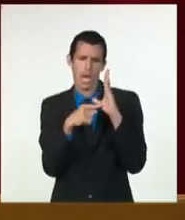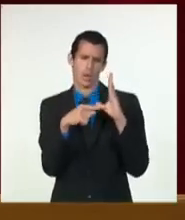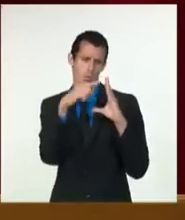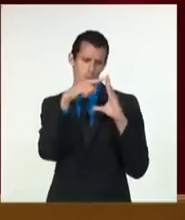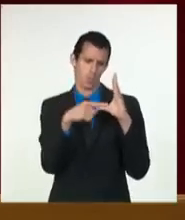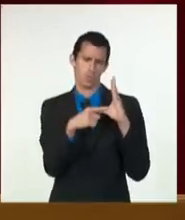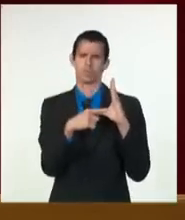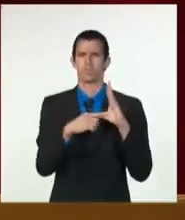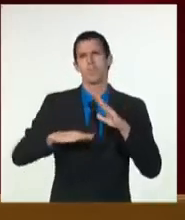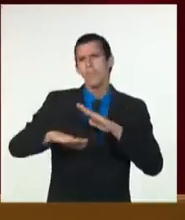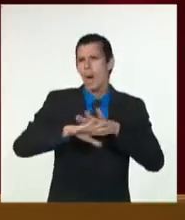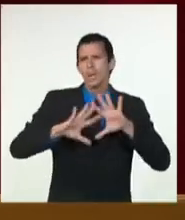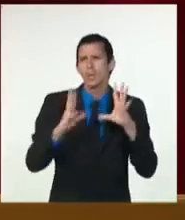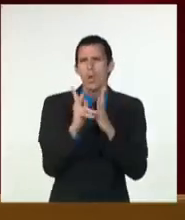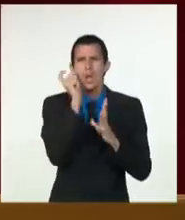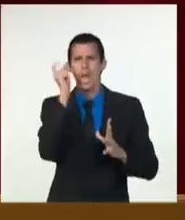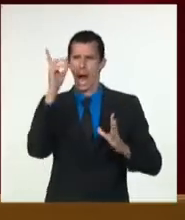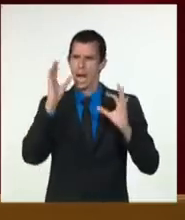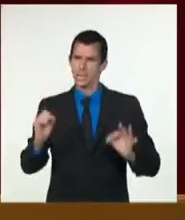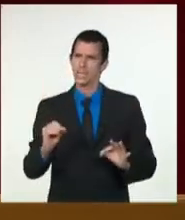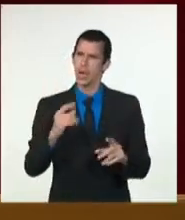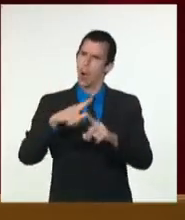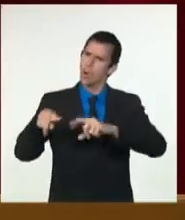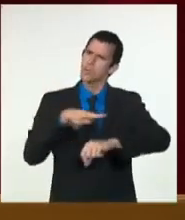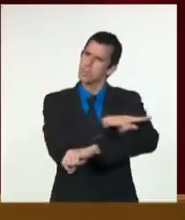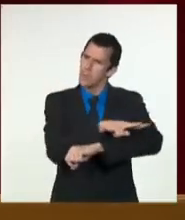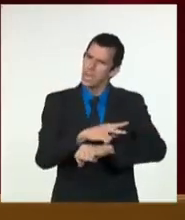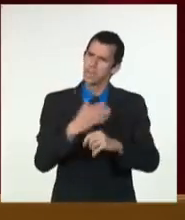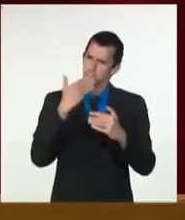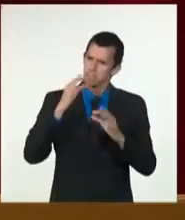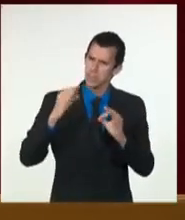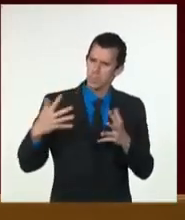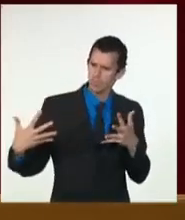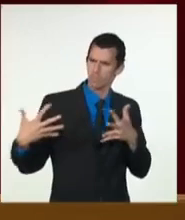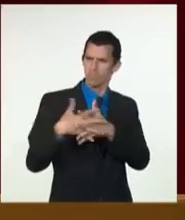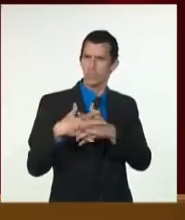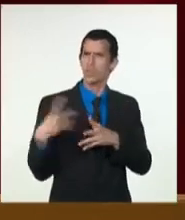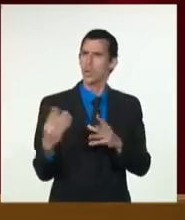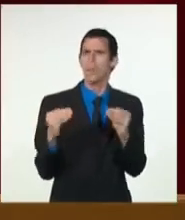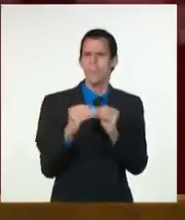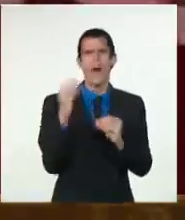En fin, confirmamos el valor de la resistencia creativa.